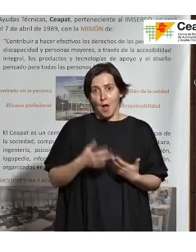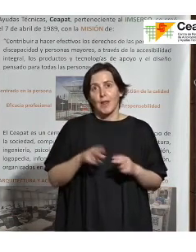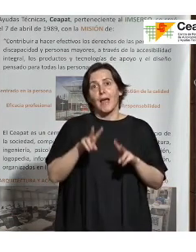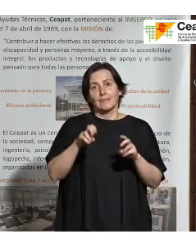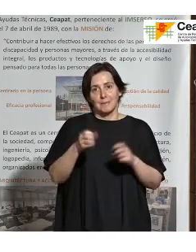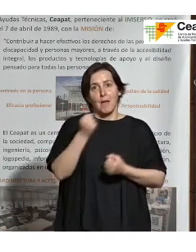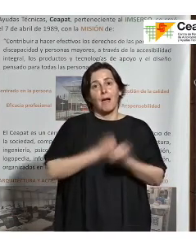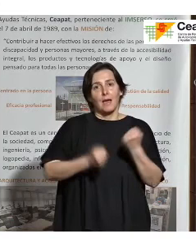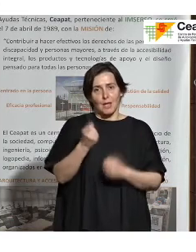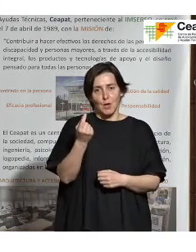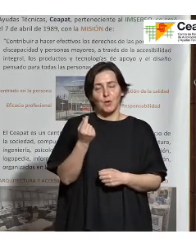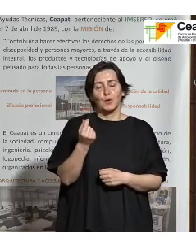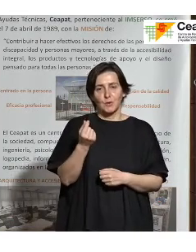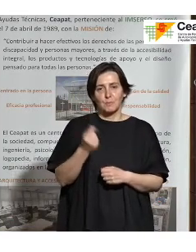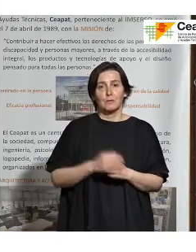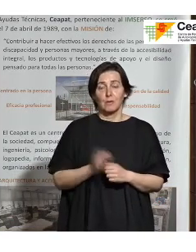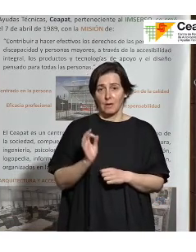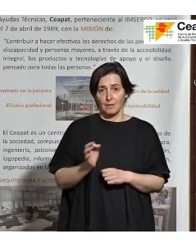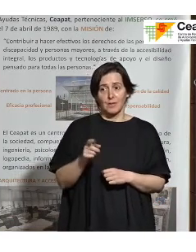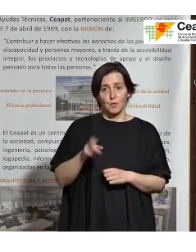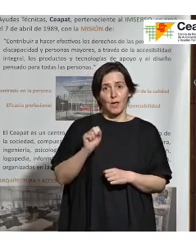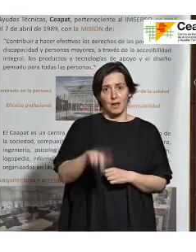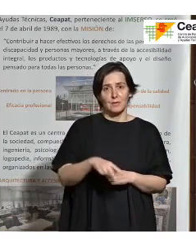que es la segunda parte que tienes toda la razón.